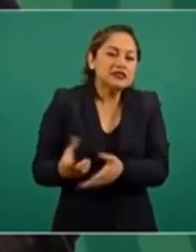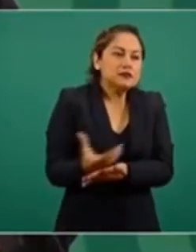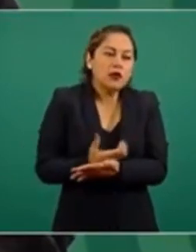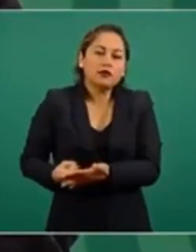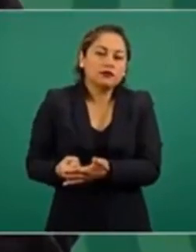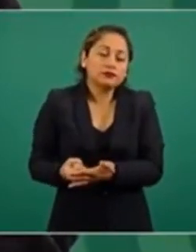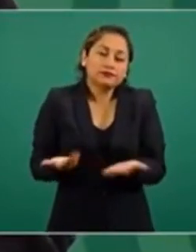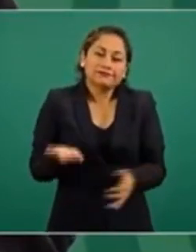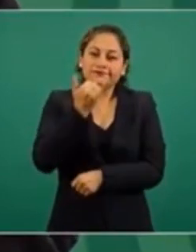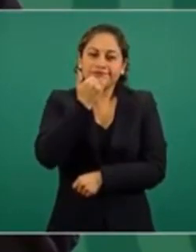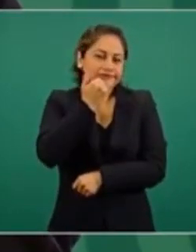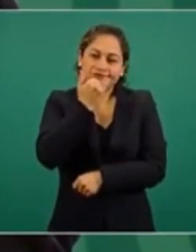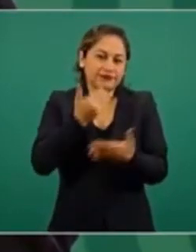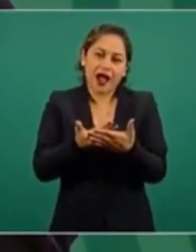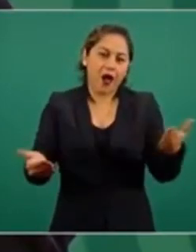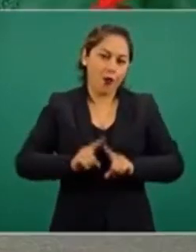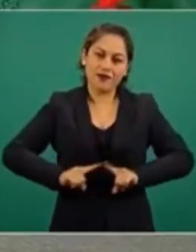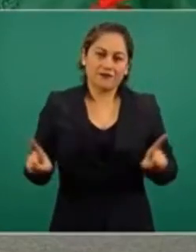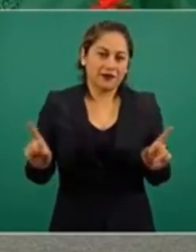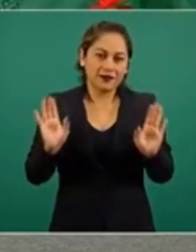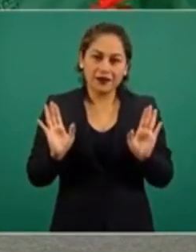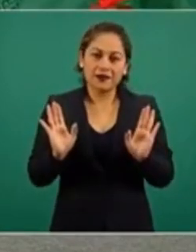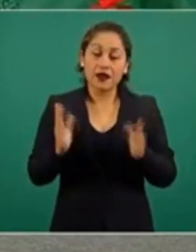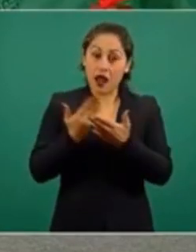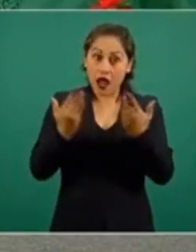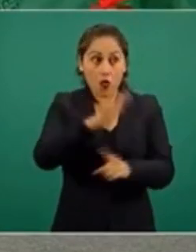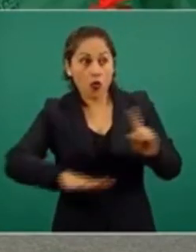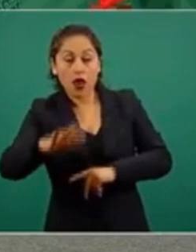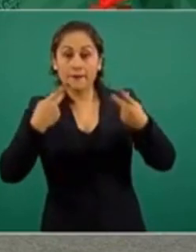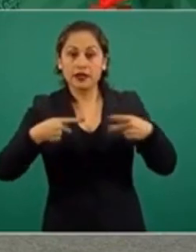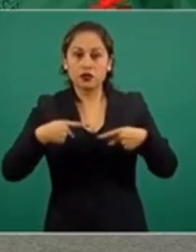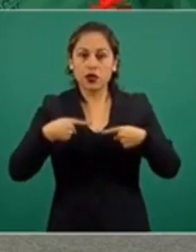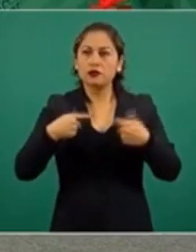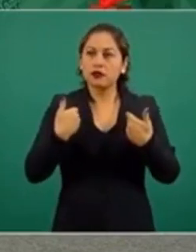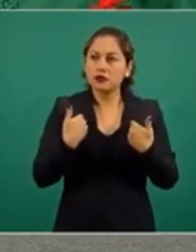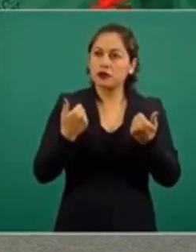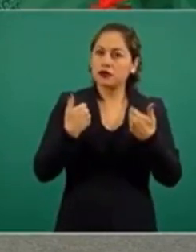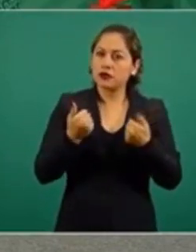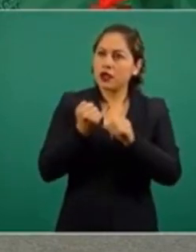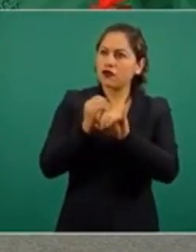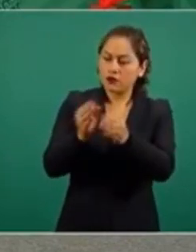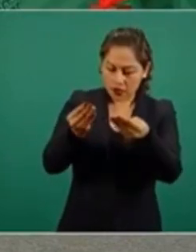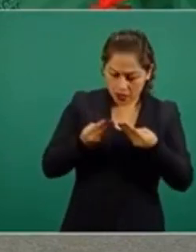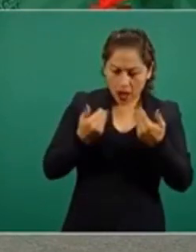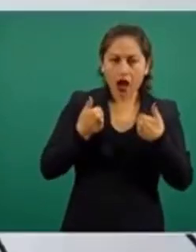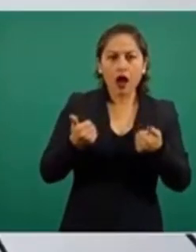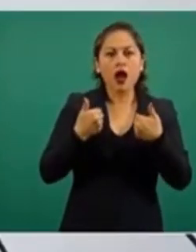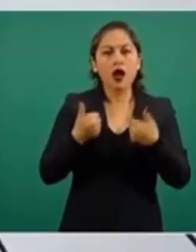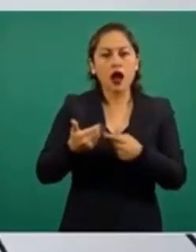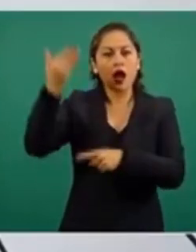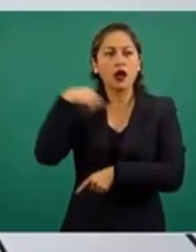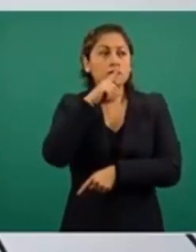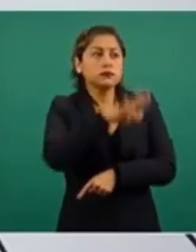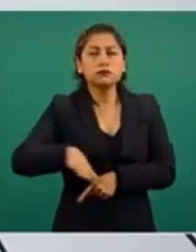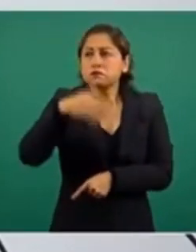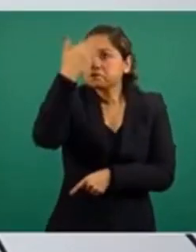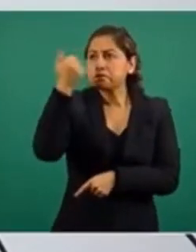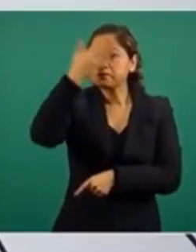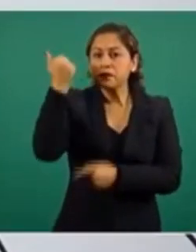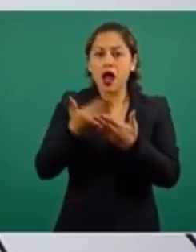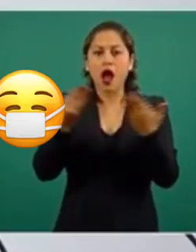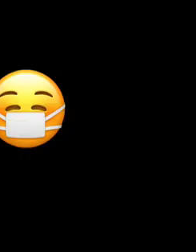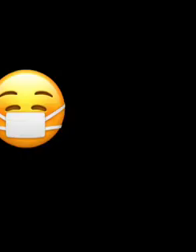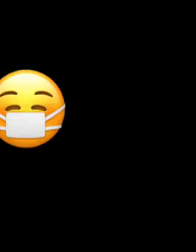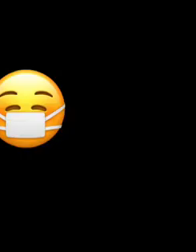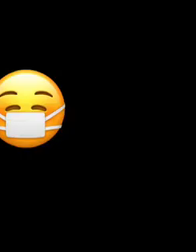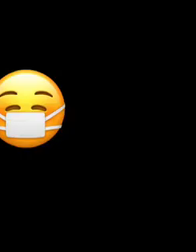Ahora pues son ciudadanos los que tienen más información que antes. Mucho más información. Se garantiza el derecho a la información. Y